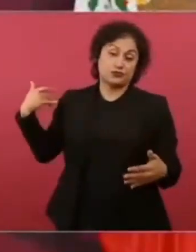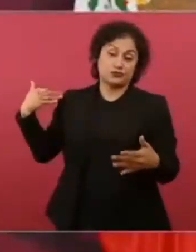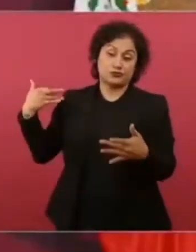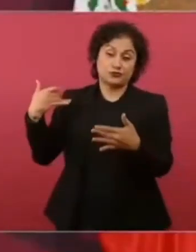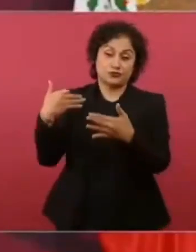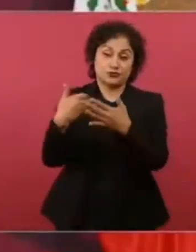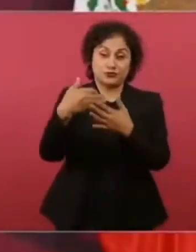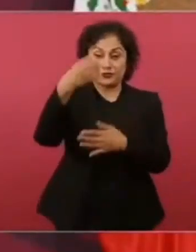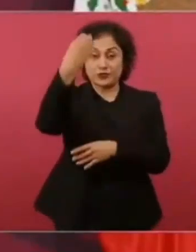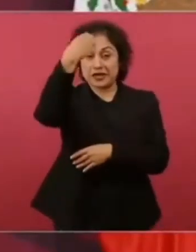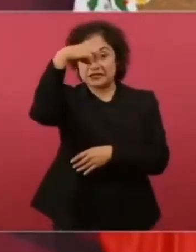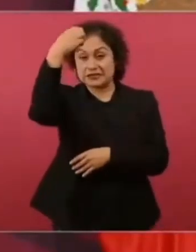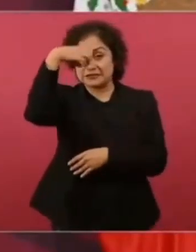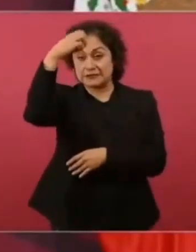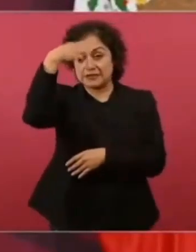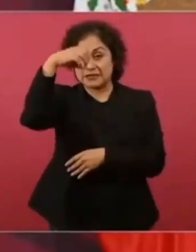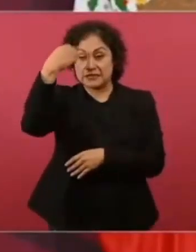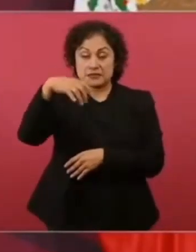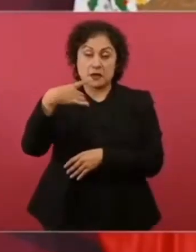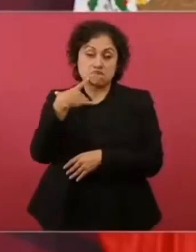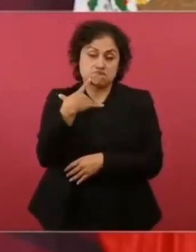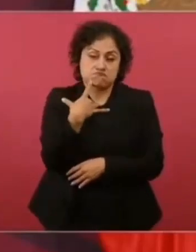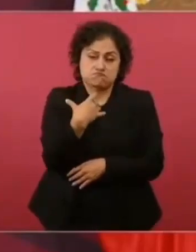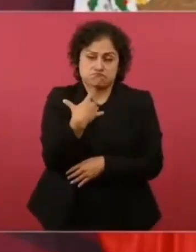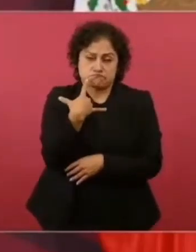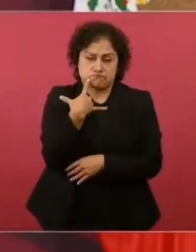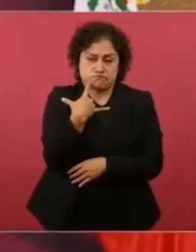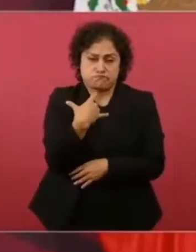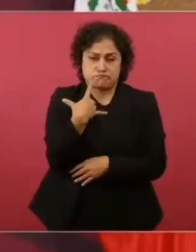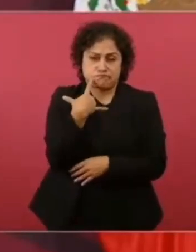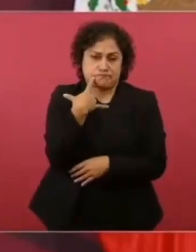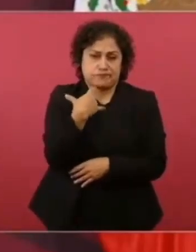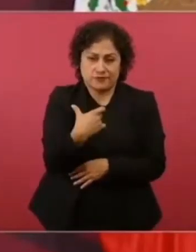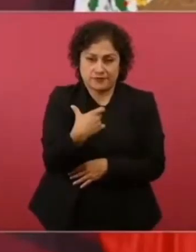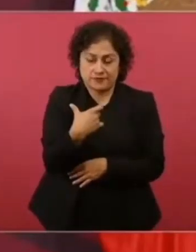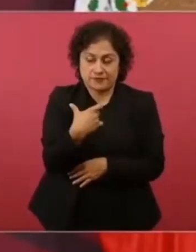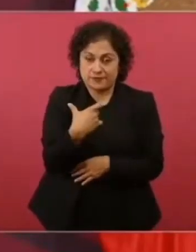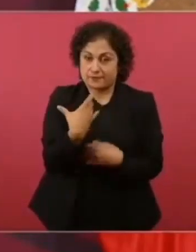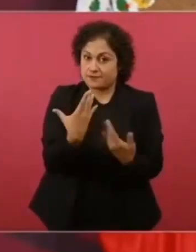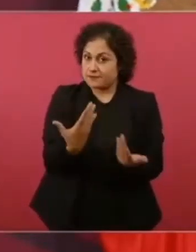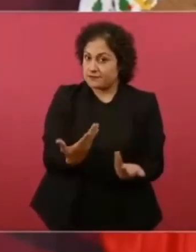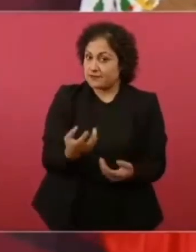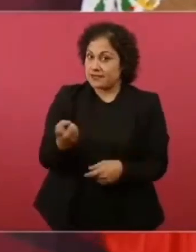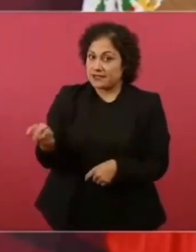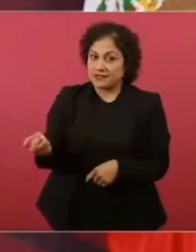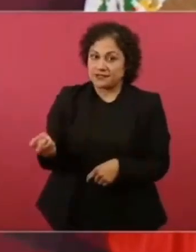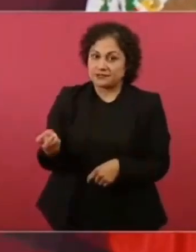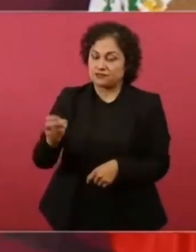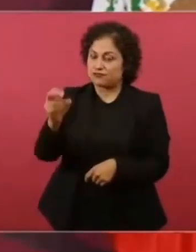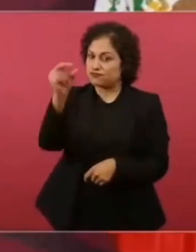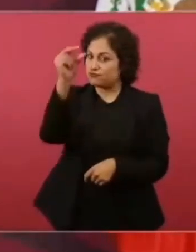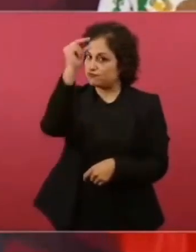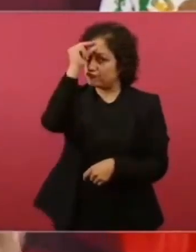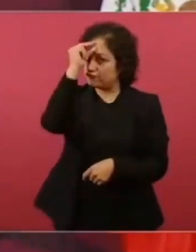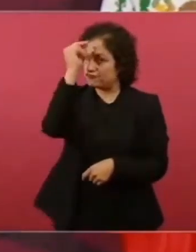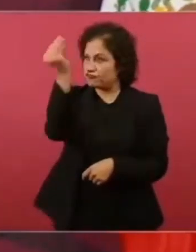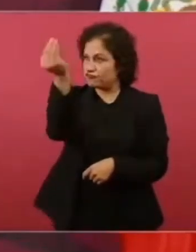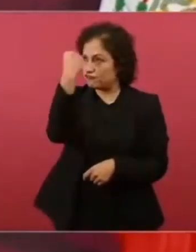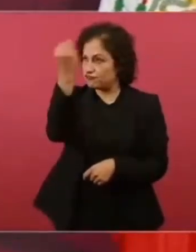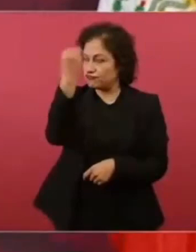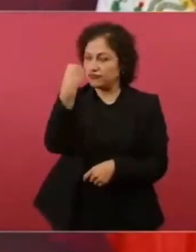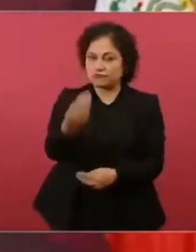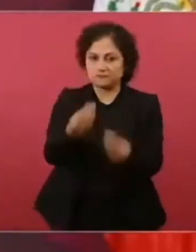de tiempo atrás luchando y eso le ayudó mucho entonces se